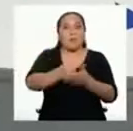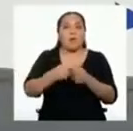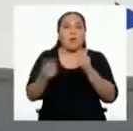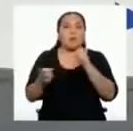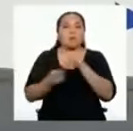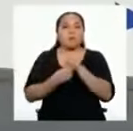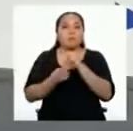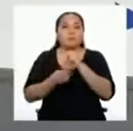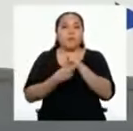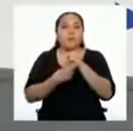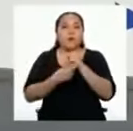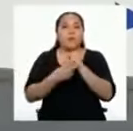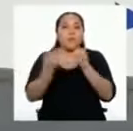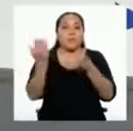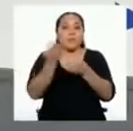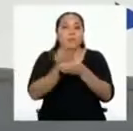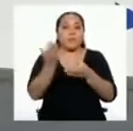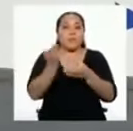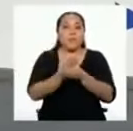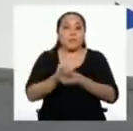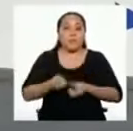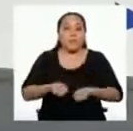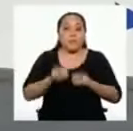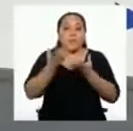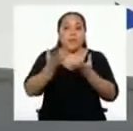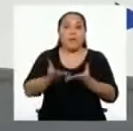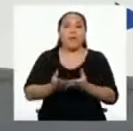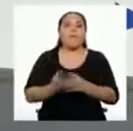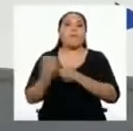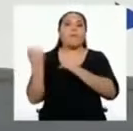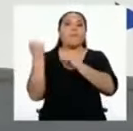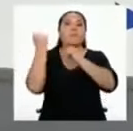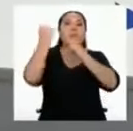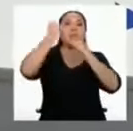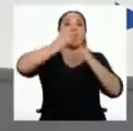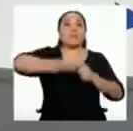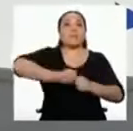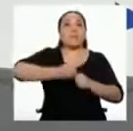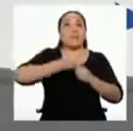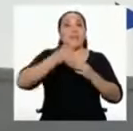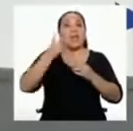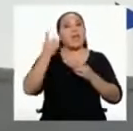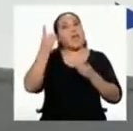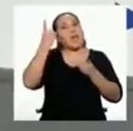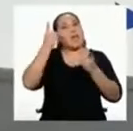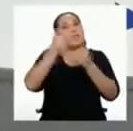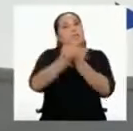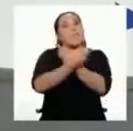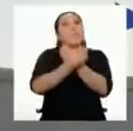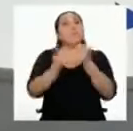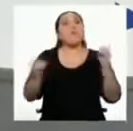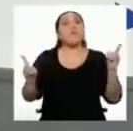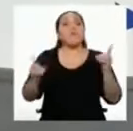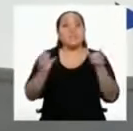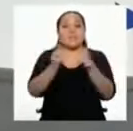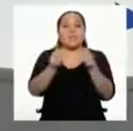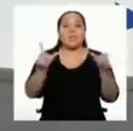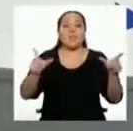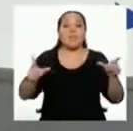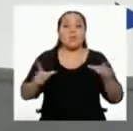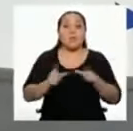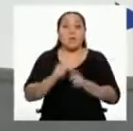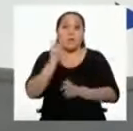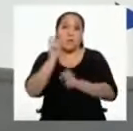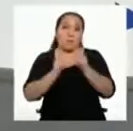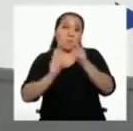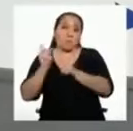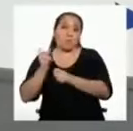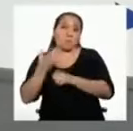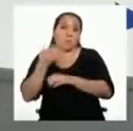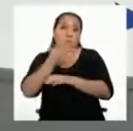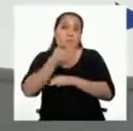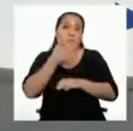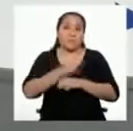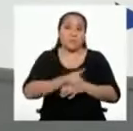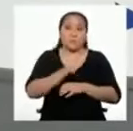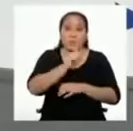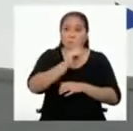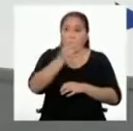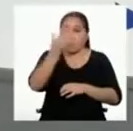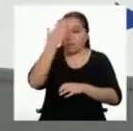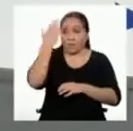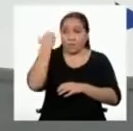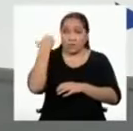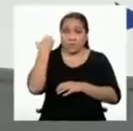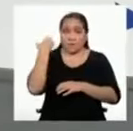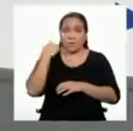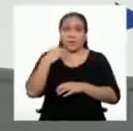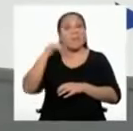presentarás tus propuestas para fortalecer la democracia en los espacios públicos. Si no lo hiciste antes, recuerda tomar nota y no olvidarte